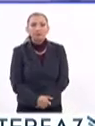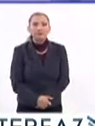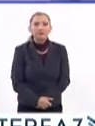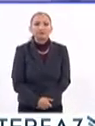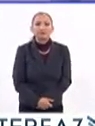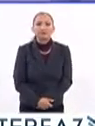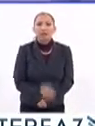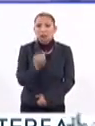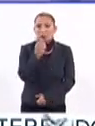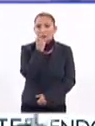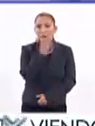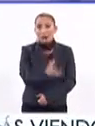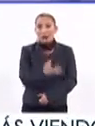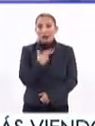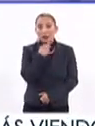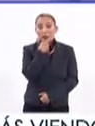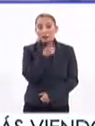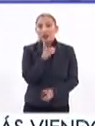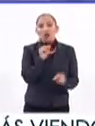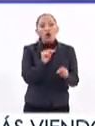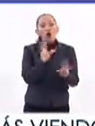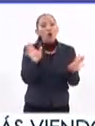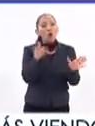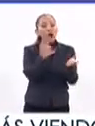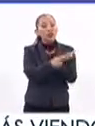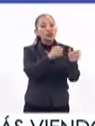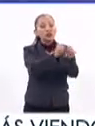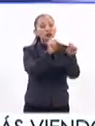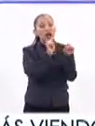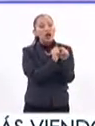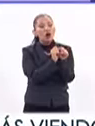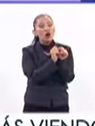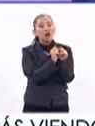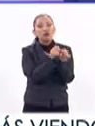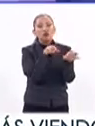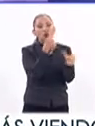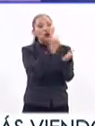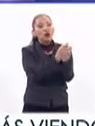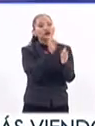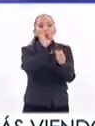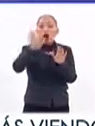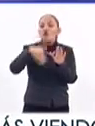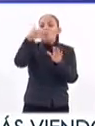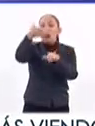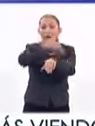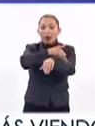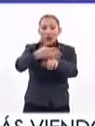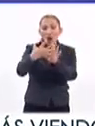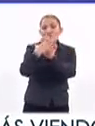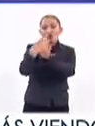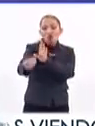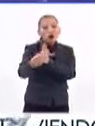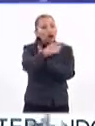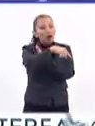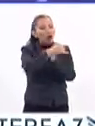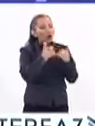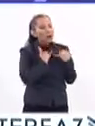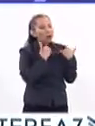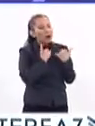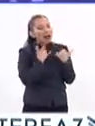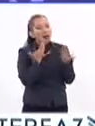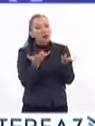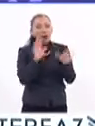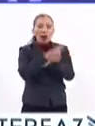¿no? Sí, eso también está padrísimo, que dice que no quiere que se queden en el plantel, ¿no? La jefa de gobierno, sino que salga, a las familias, que los mismos jóvenes